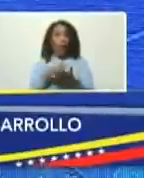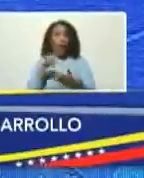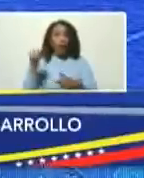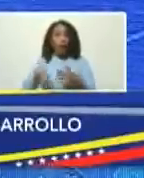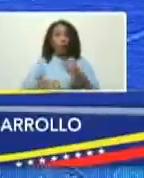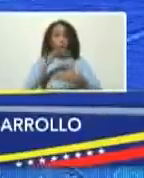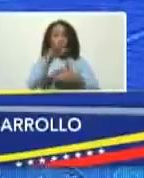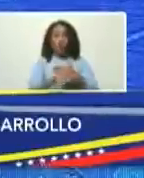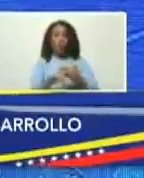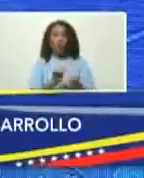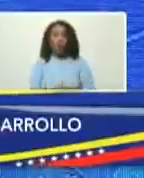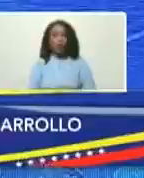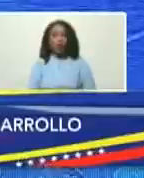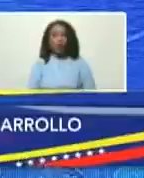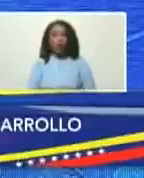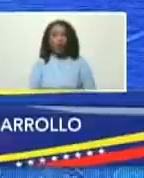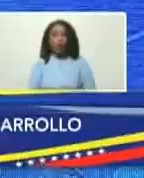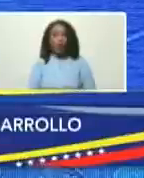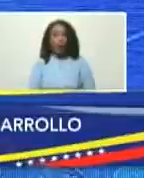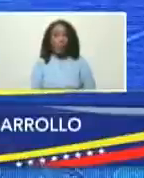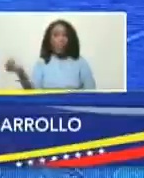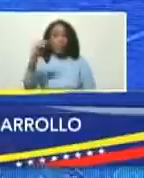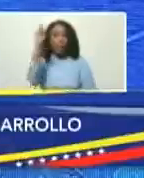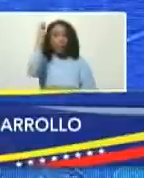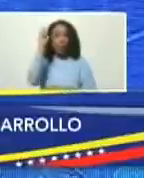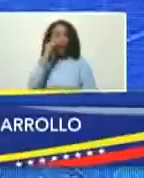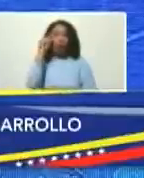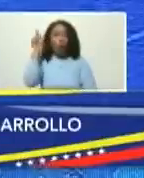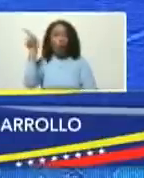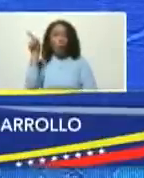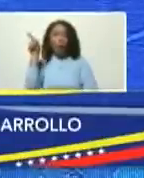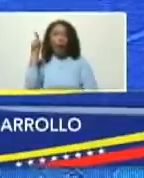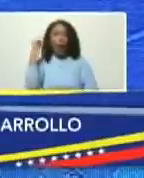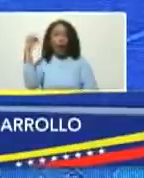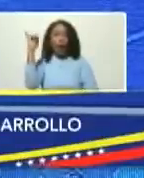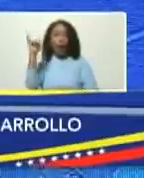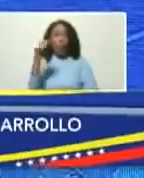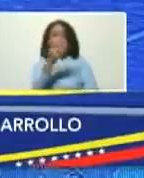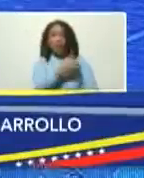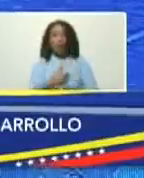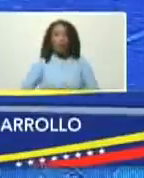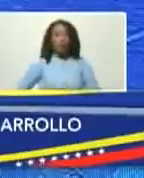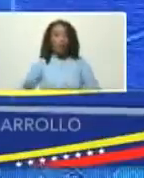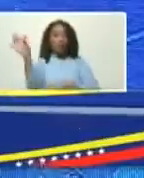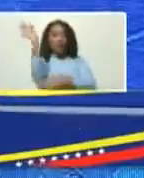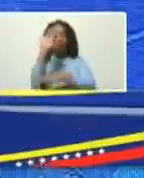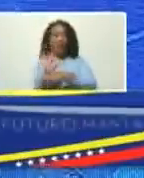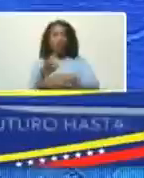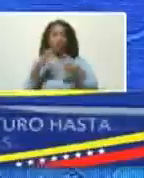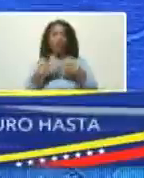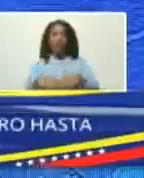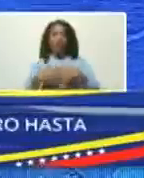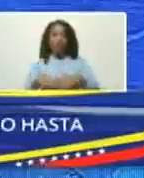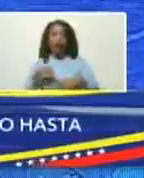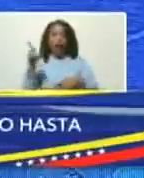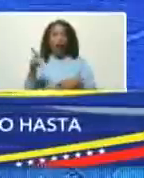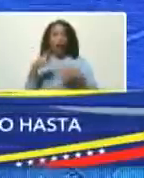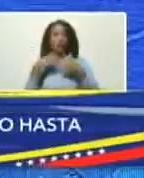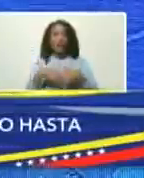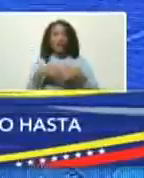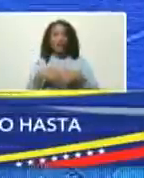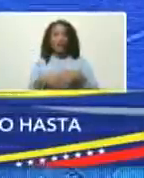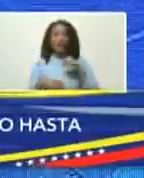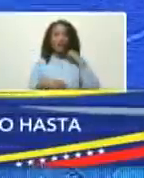proyecto además de diputado él es presidente de fe de industria quiere decir que es empresario